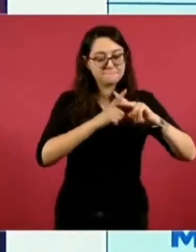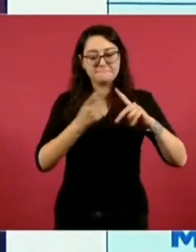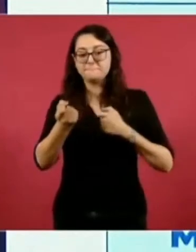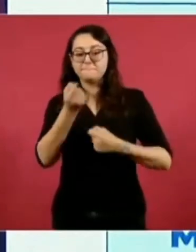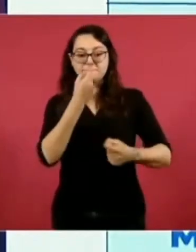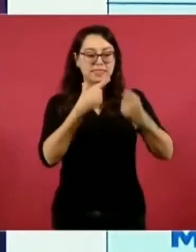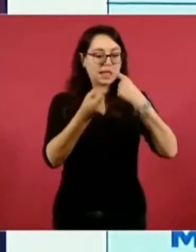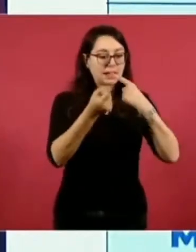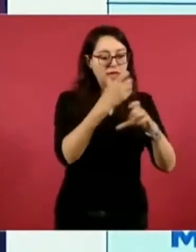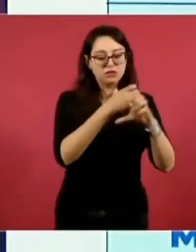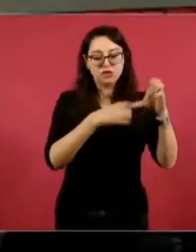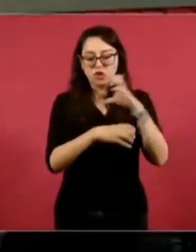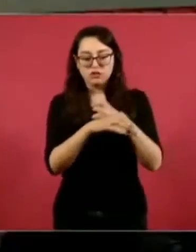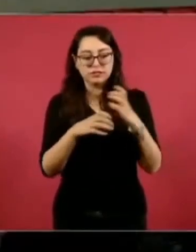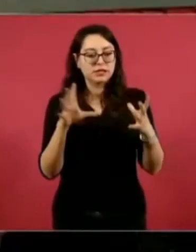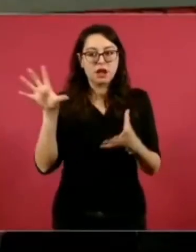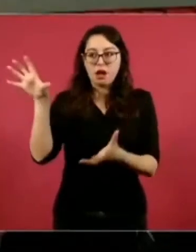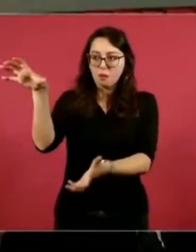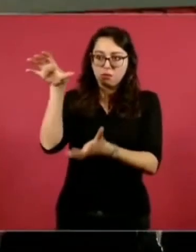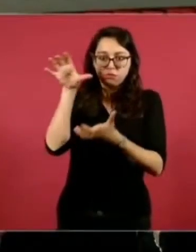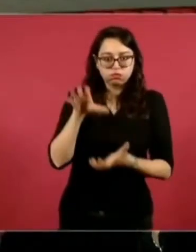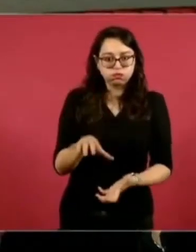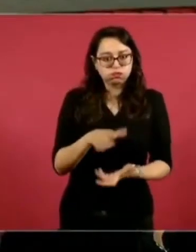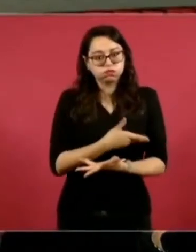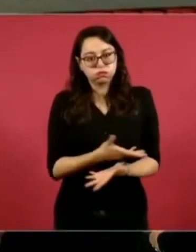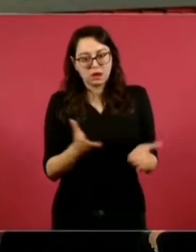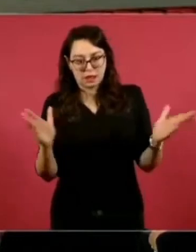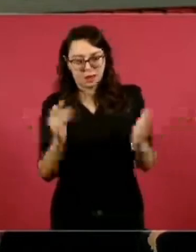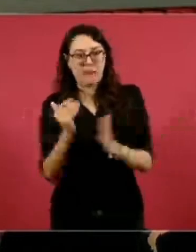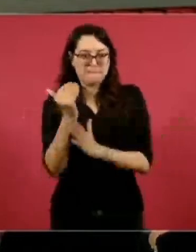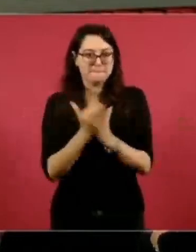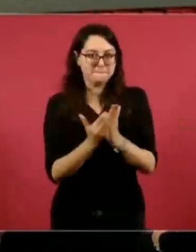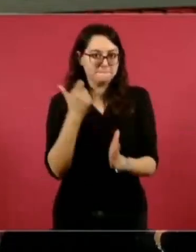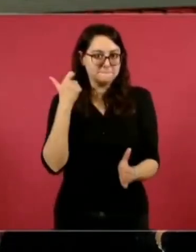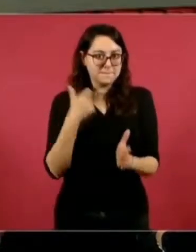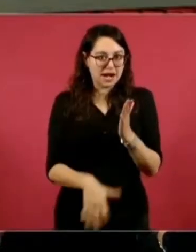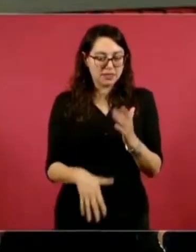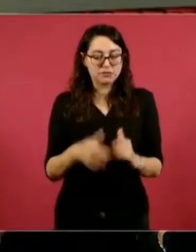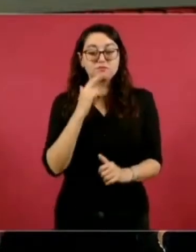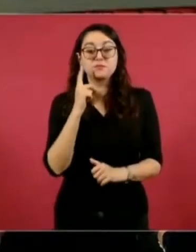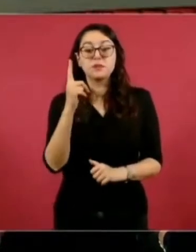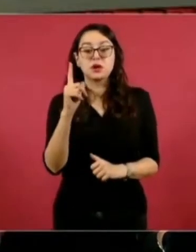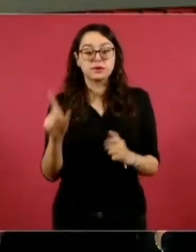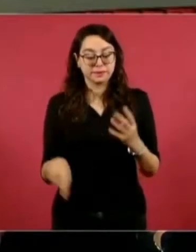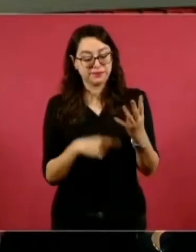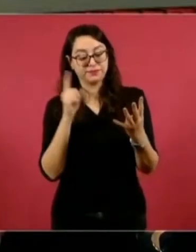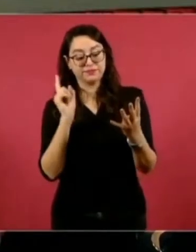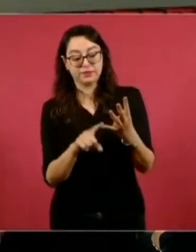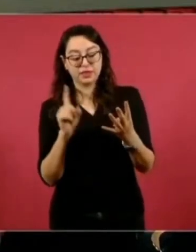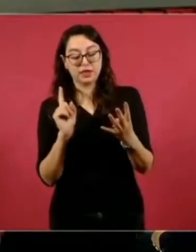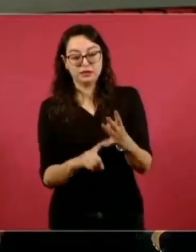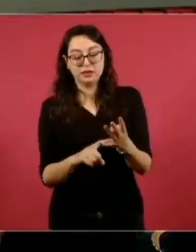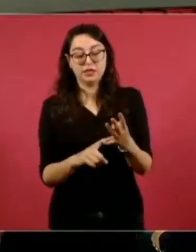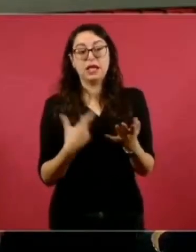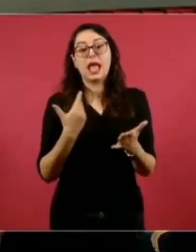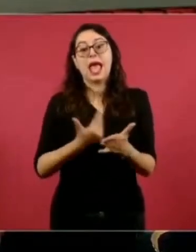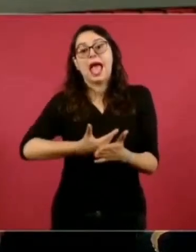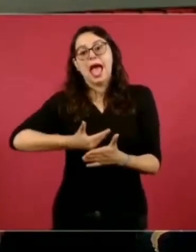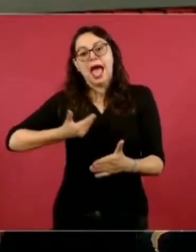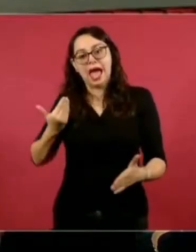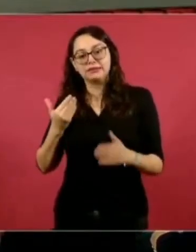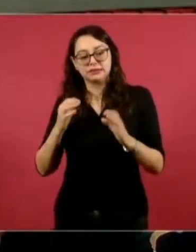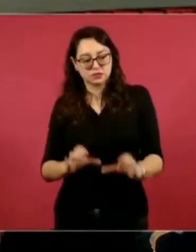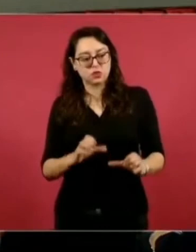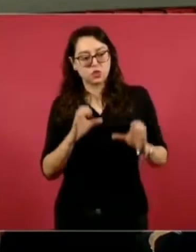los medicamentos. Y también decimos que es mejor porque está enfocado en lo preventivo. Muchos sistemas de